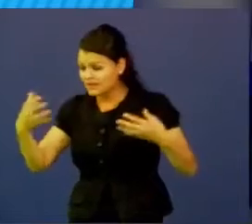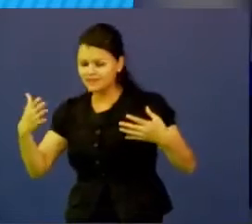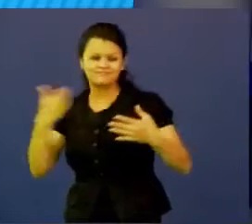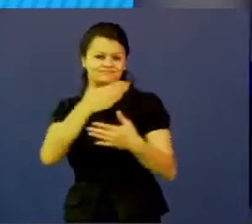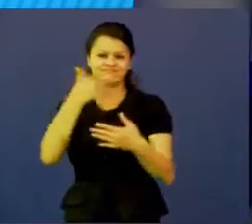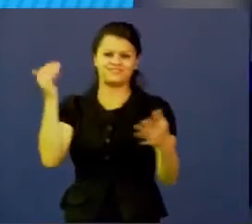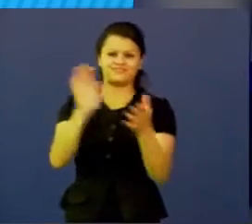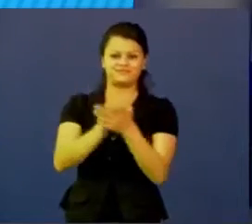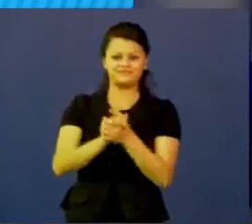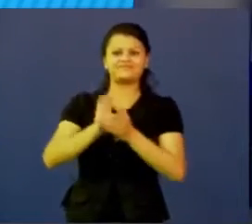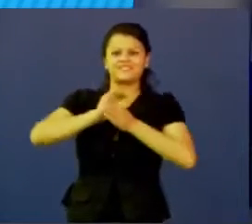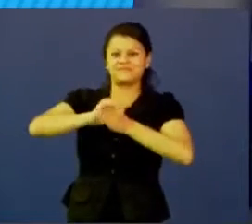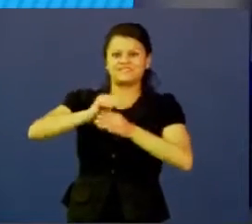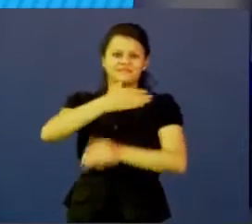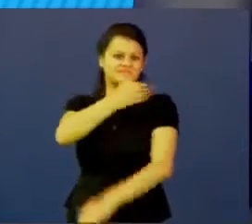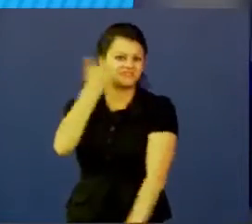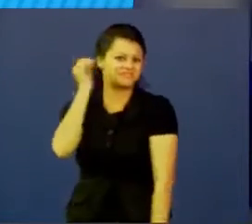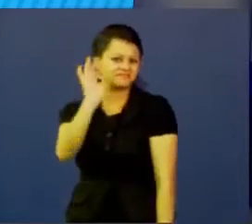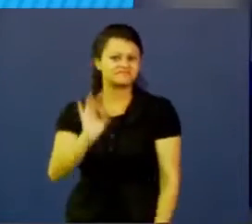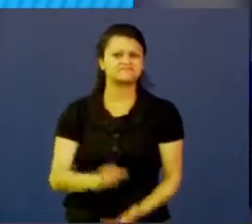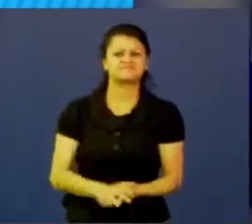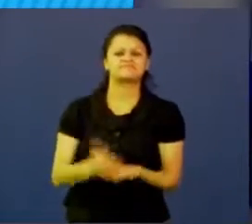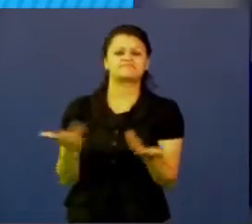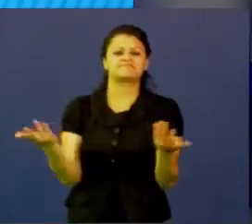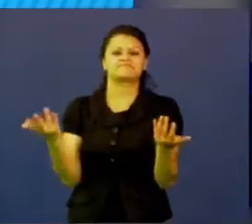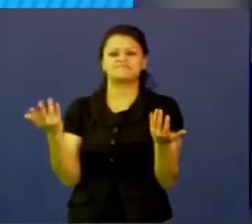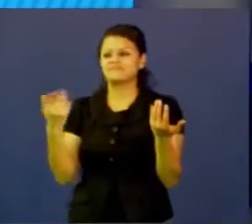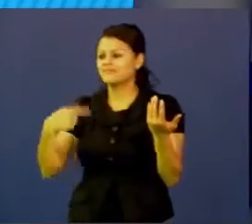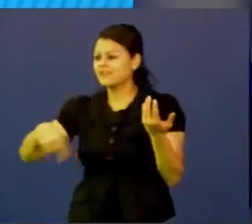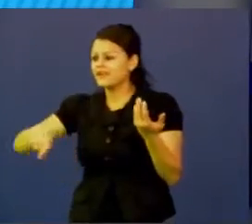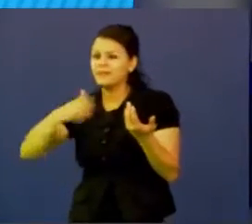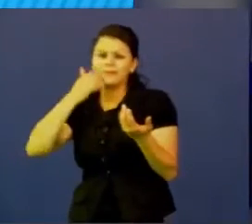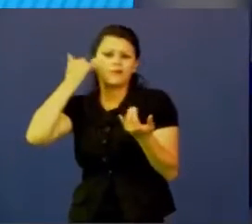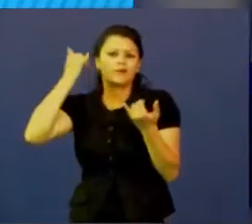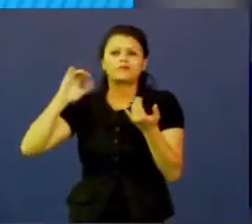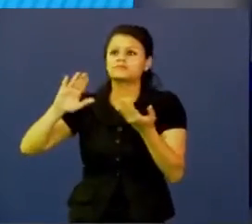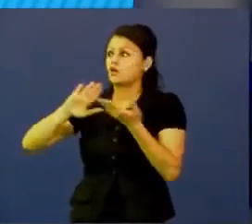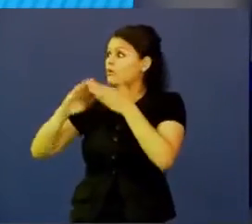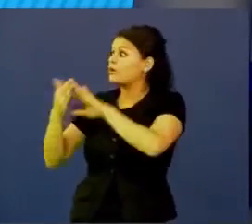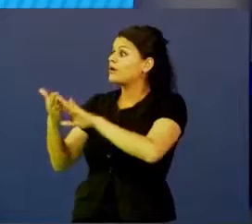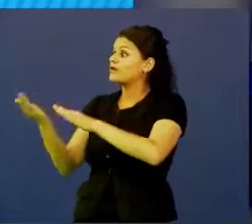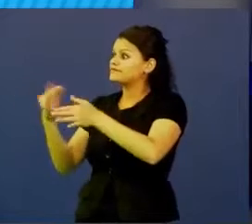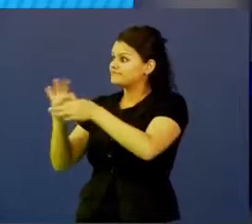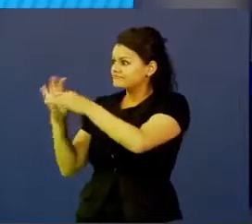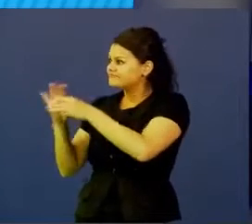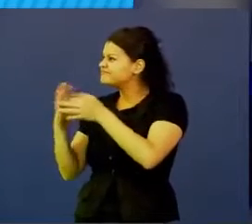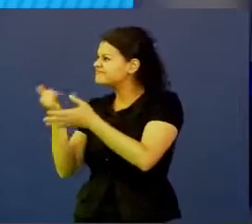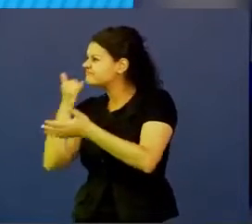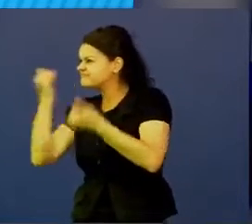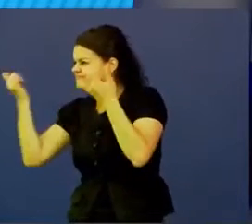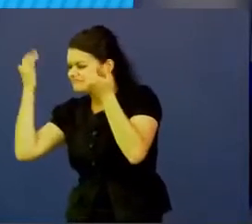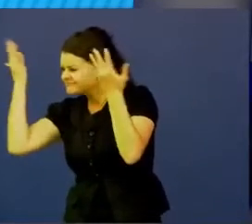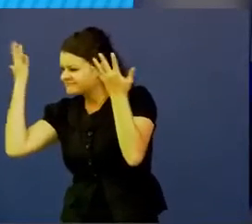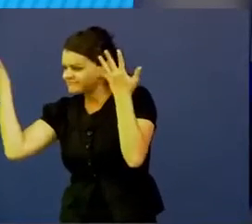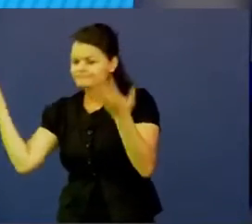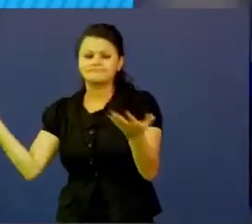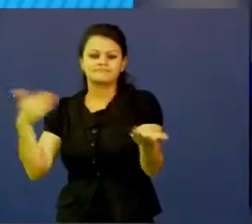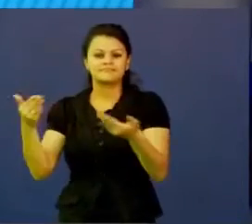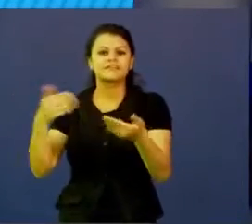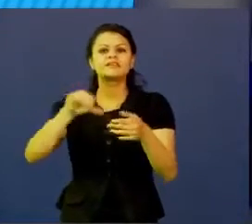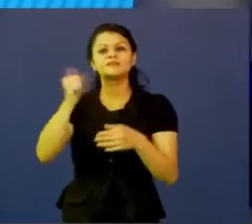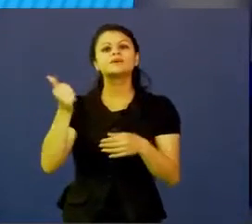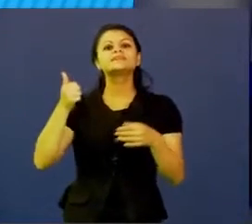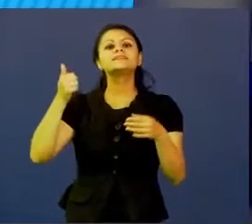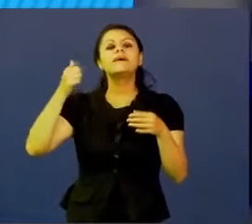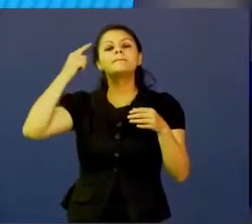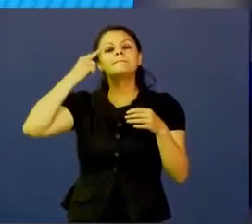metodologías como estanque, ideas, piscina de ideas, co-creación con la comunidad y luego pensamiento convergente que es de